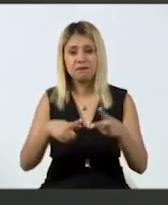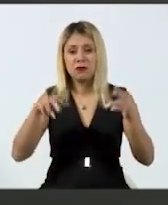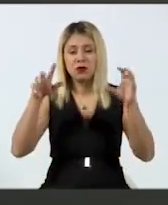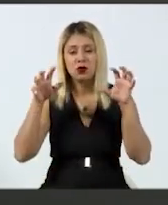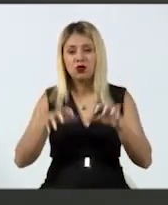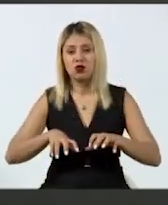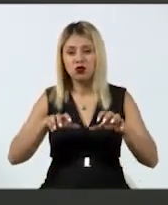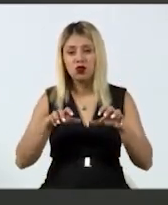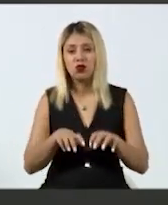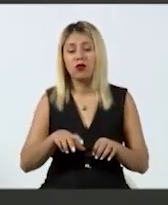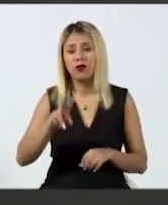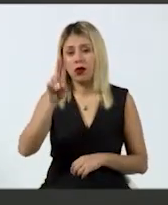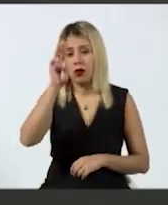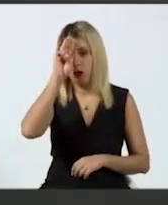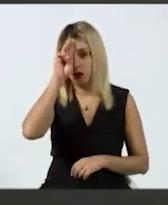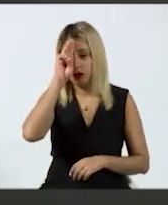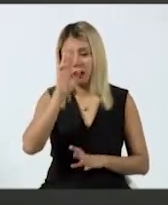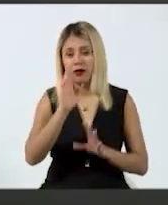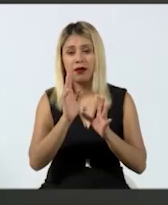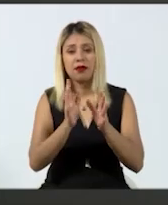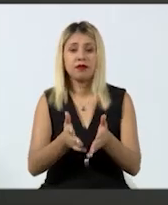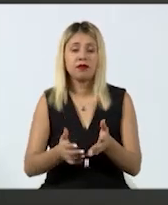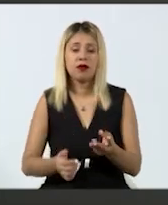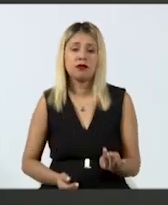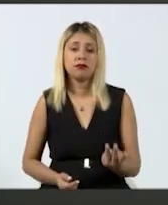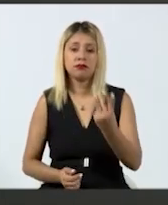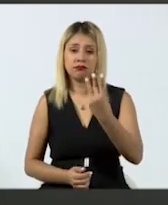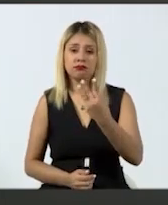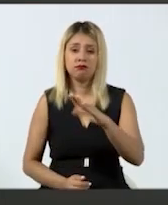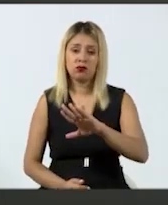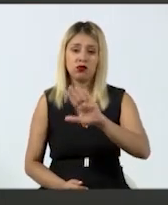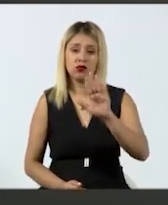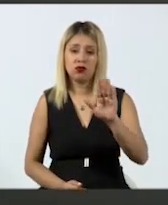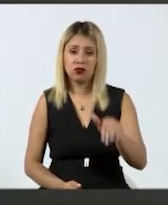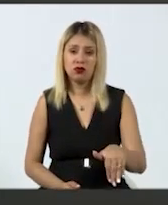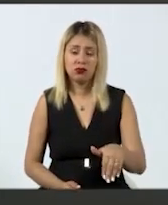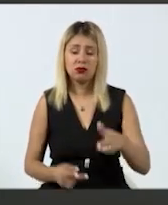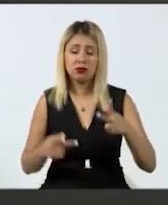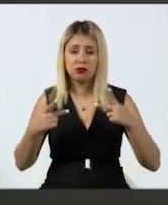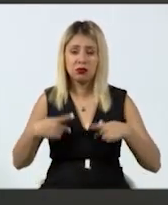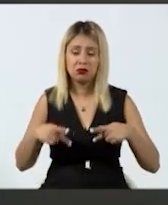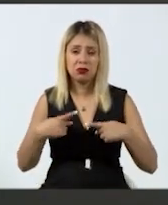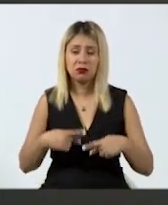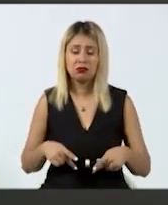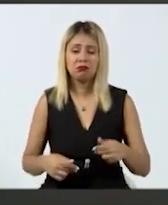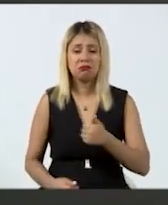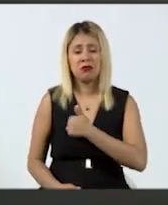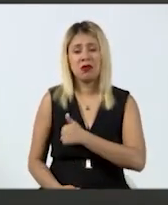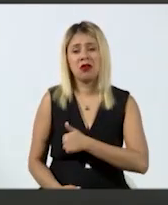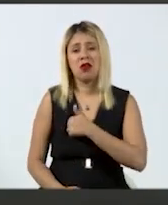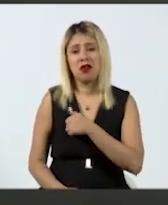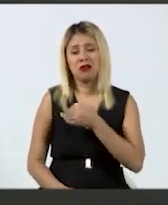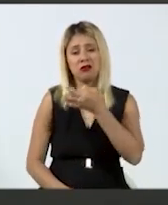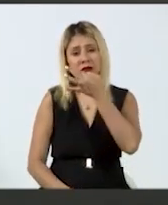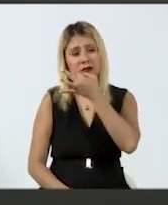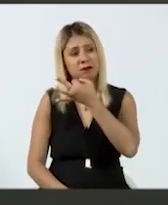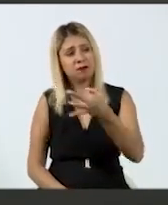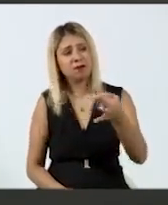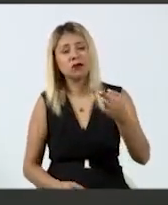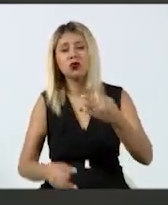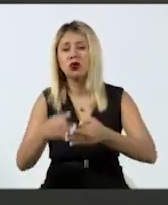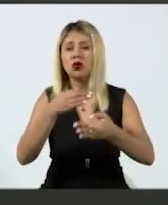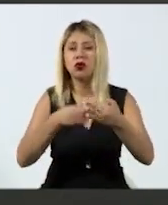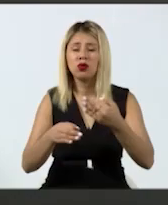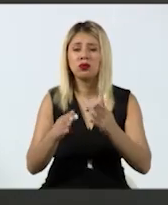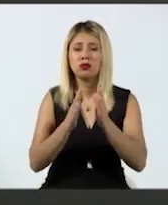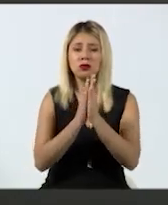Monterrey, tuvimos ya tres vidas perdidas, lamentablemente. Entonces, es el llamado que hacemos hacia la población, que